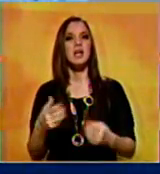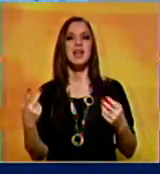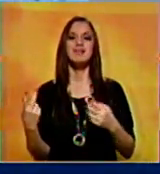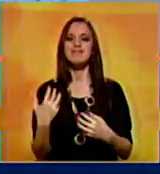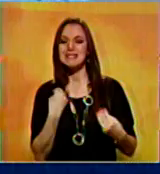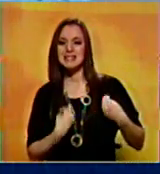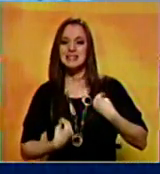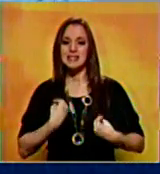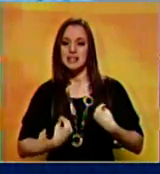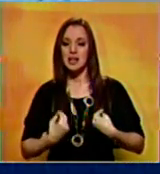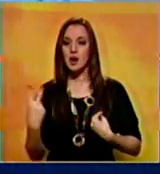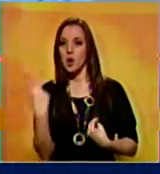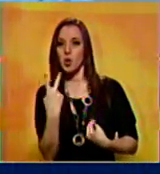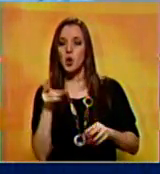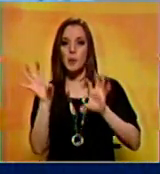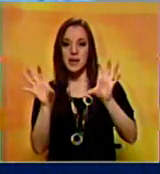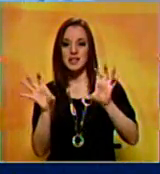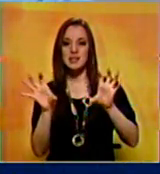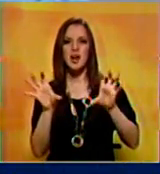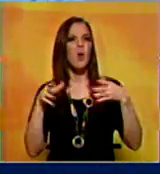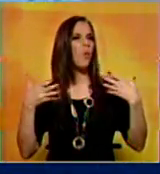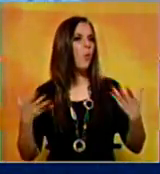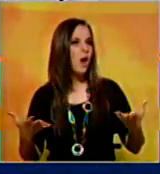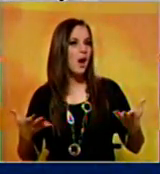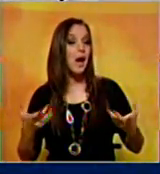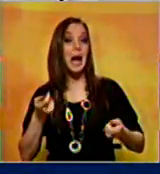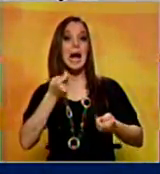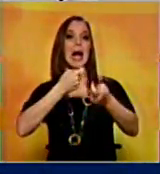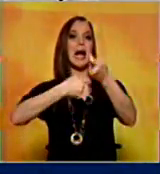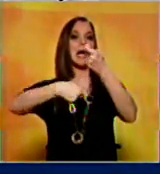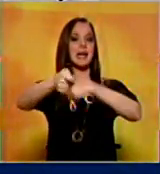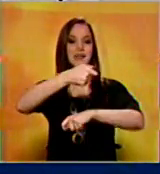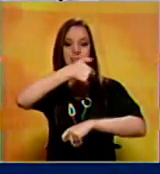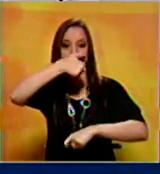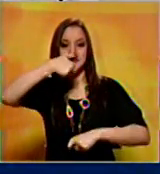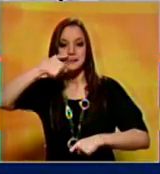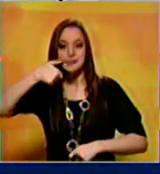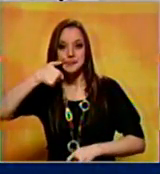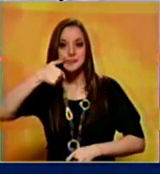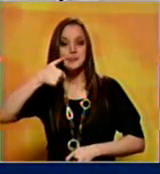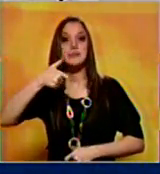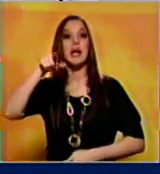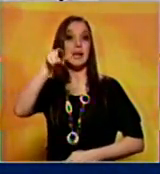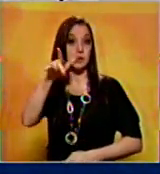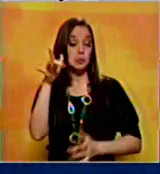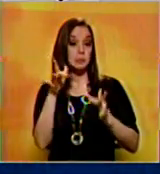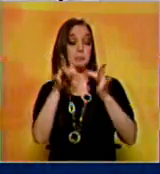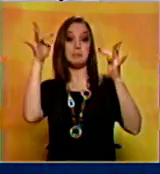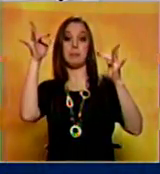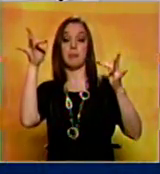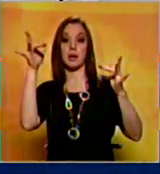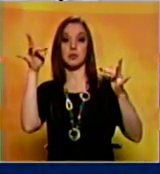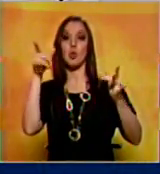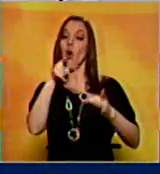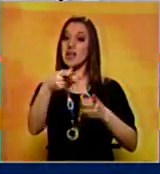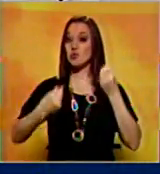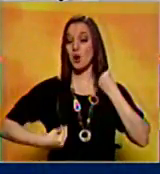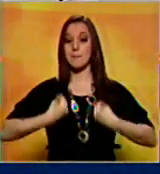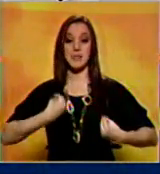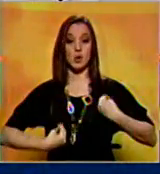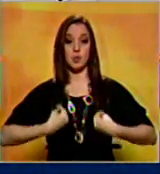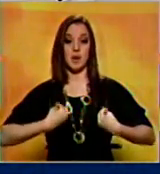países que es el tema del contrabando y el impacto que ha tomado en varios rubros que realmente es preocupante